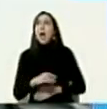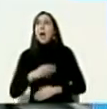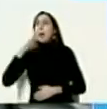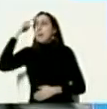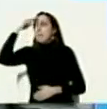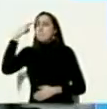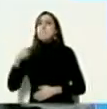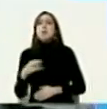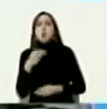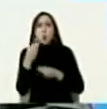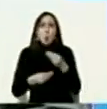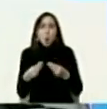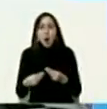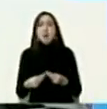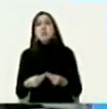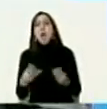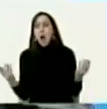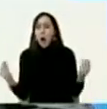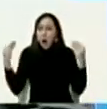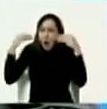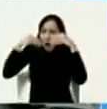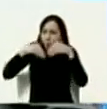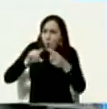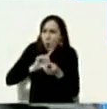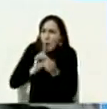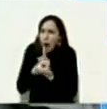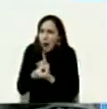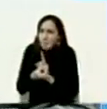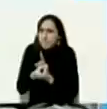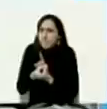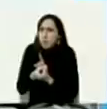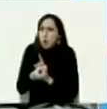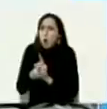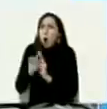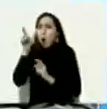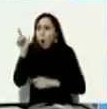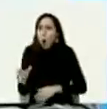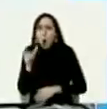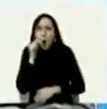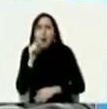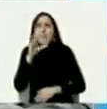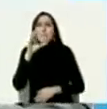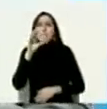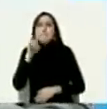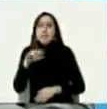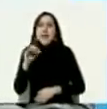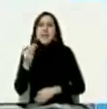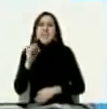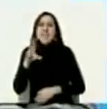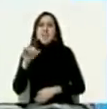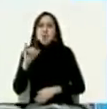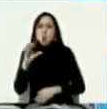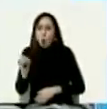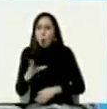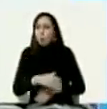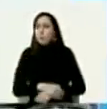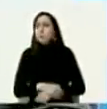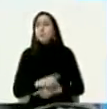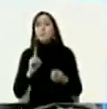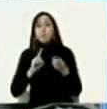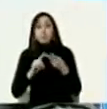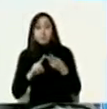como negociador en sustitución de Carlos Vecchio esa sería la primera la segunda bueno